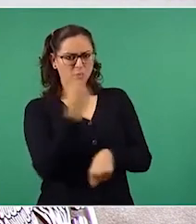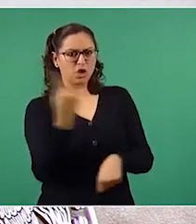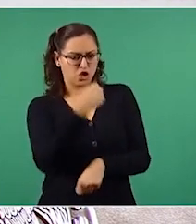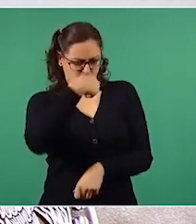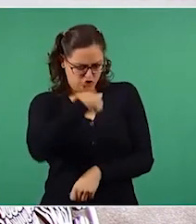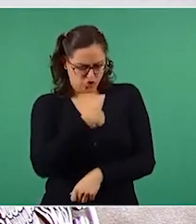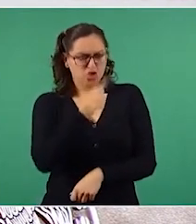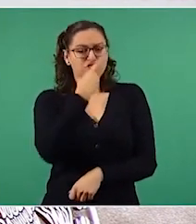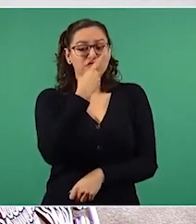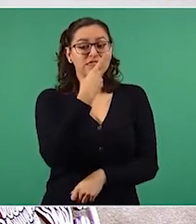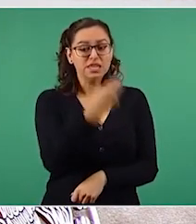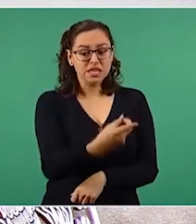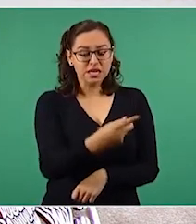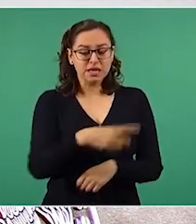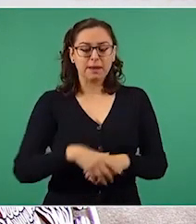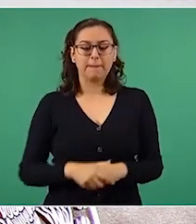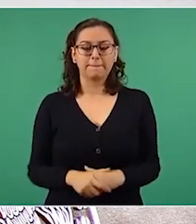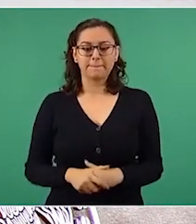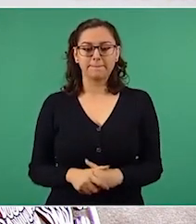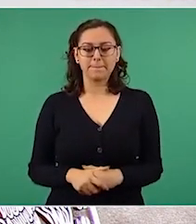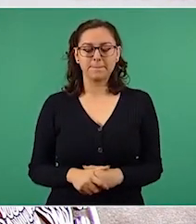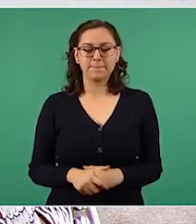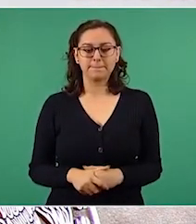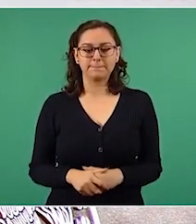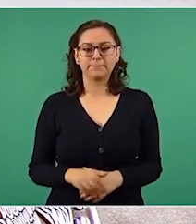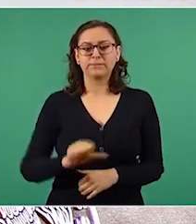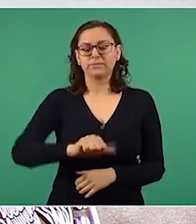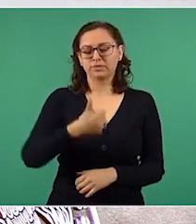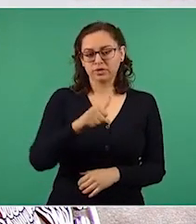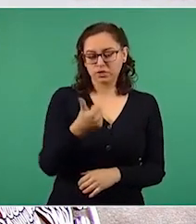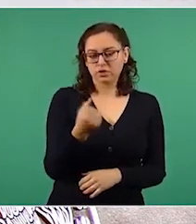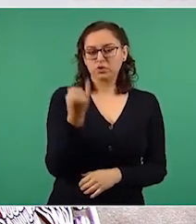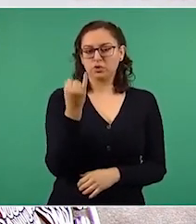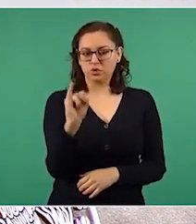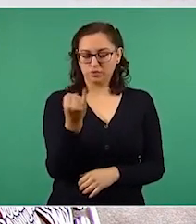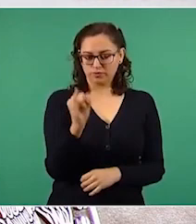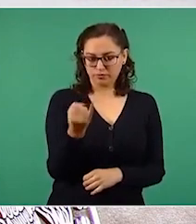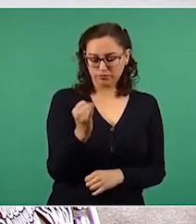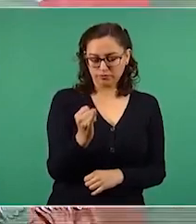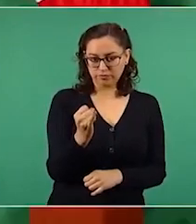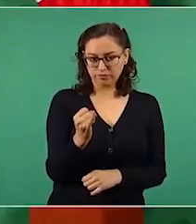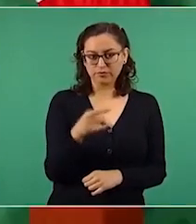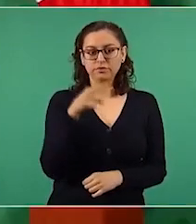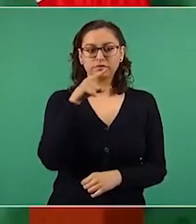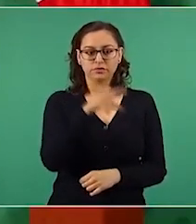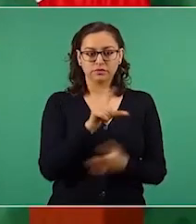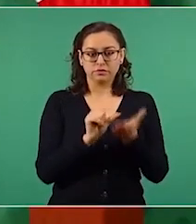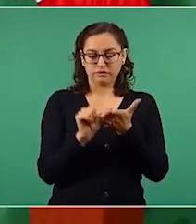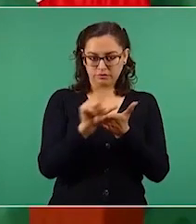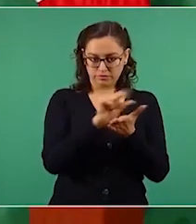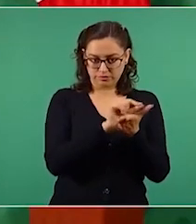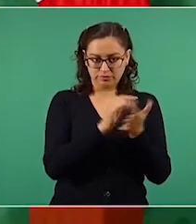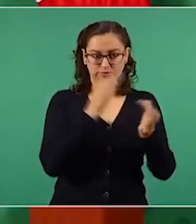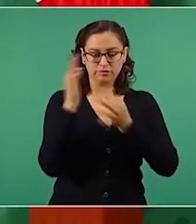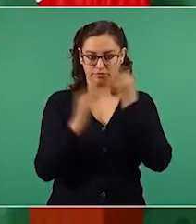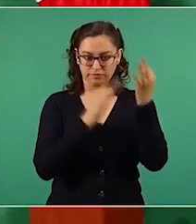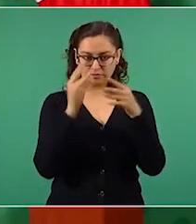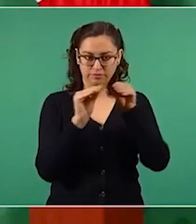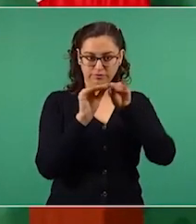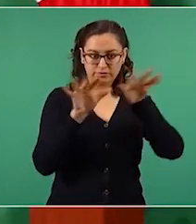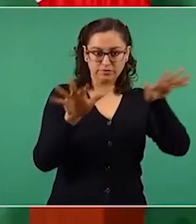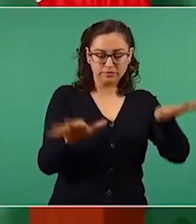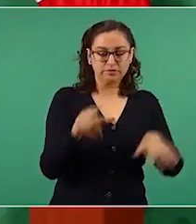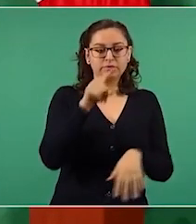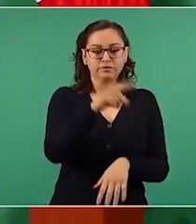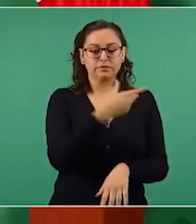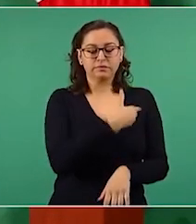noticia falsa. El 11 de junio, Gaspar Vela, reportero de La Octava, publicó un tuit sobre la gira del presidente Andrés